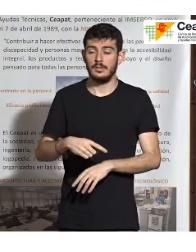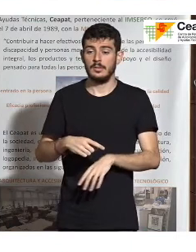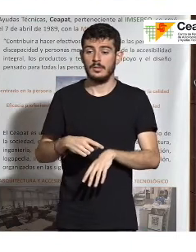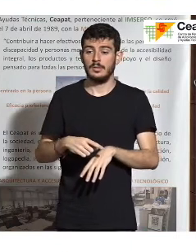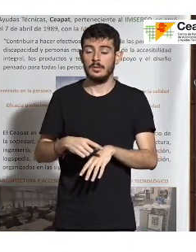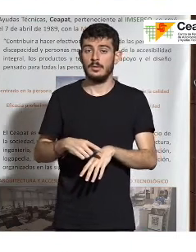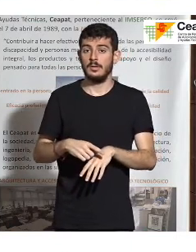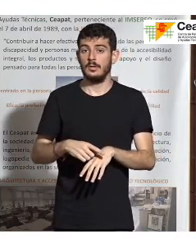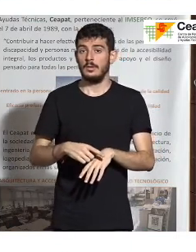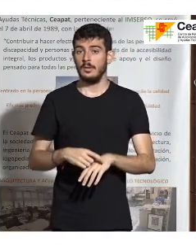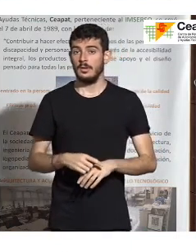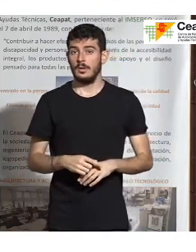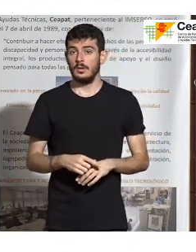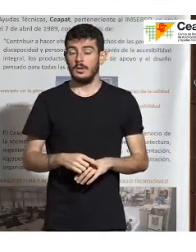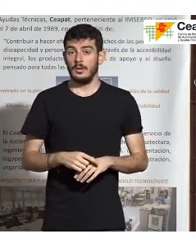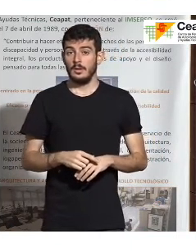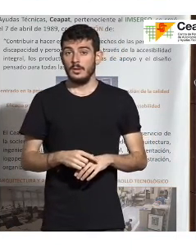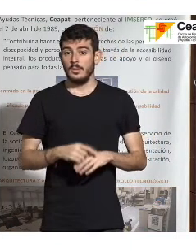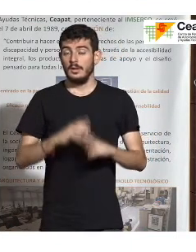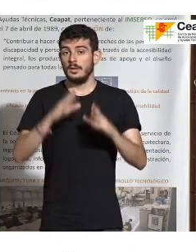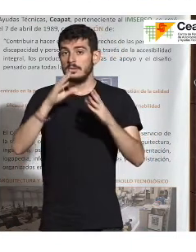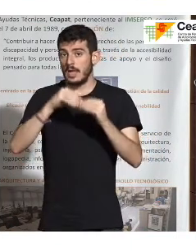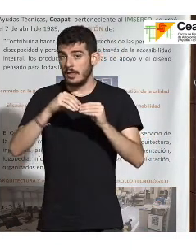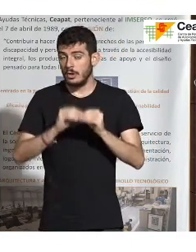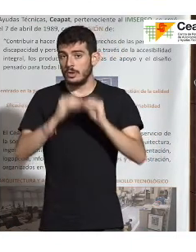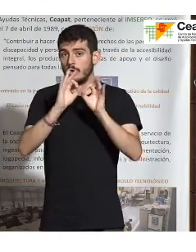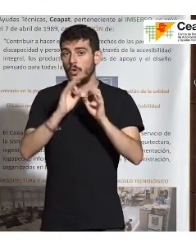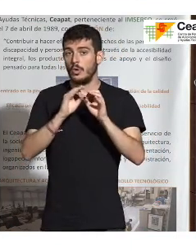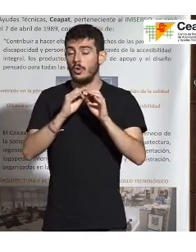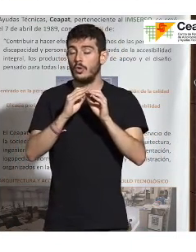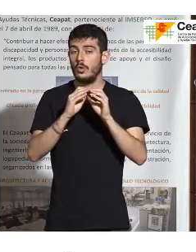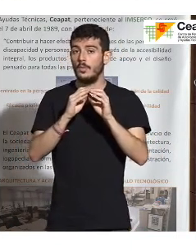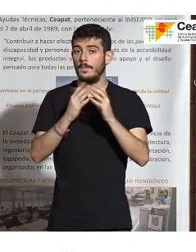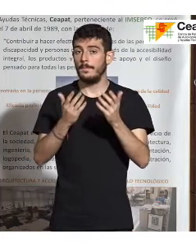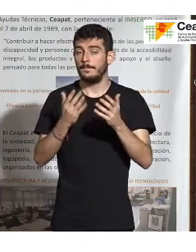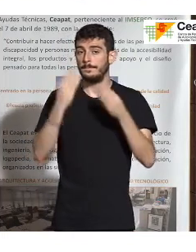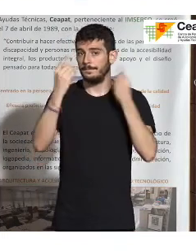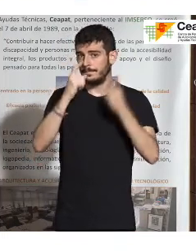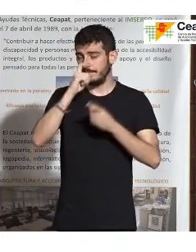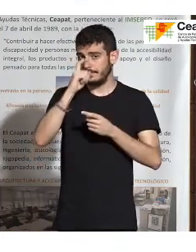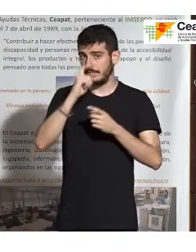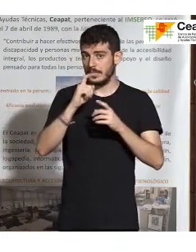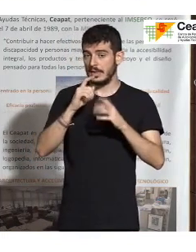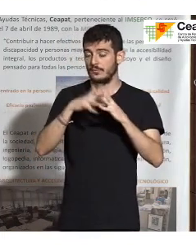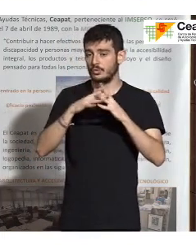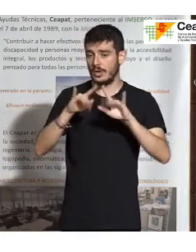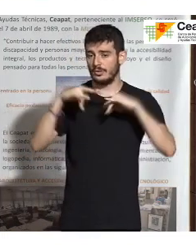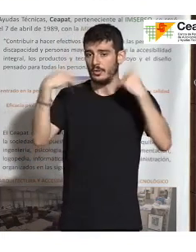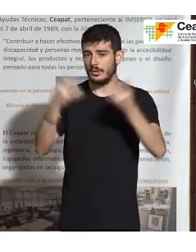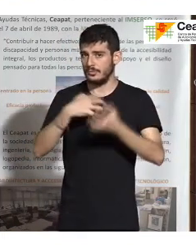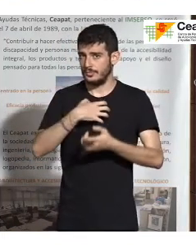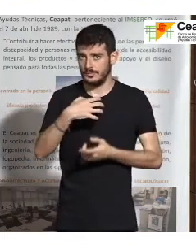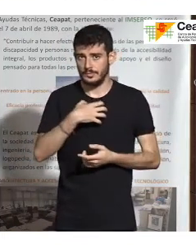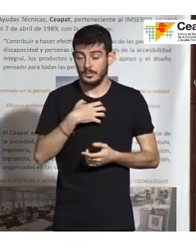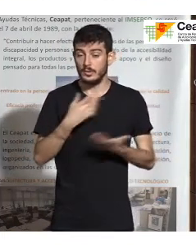instalación es un permiso donde podamos estar, por mucho que redundemos, duplicando unas infraestructuras. Entonces, la norma aporta eso de